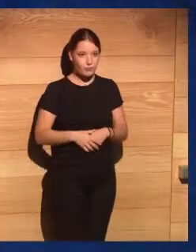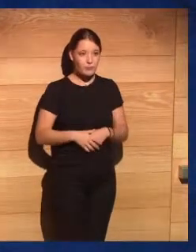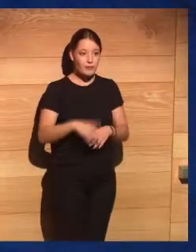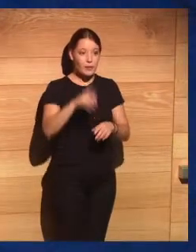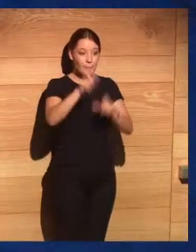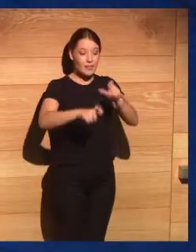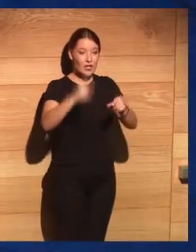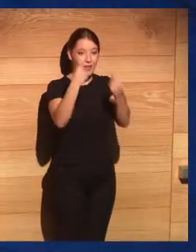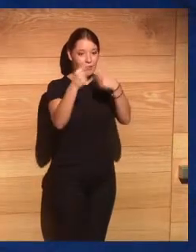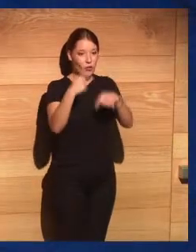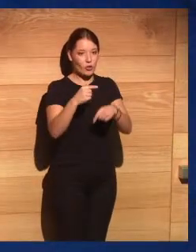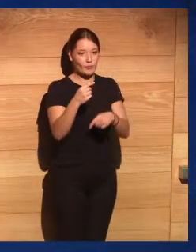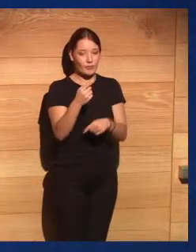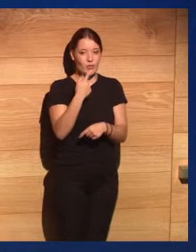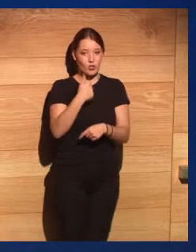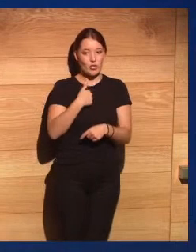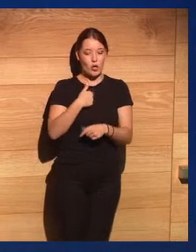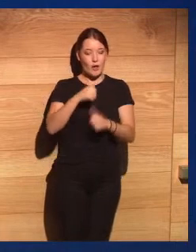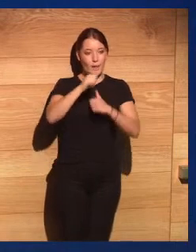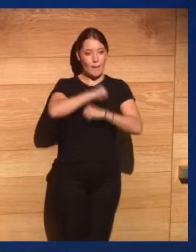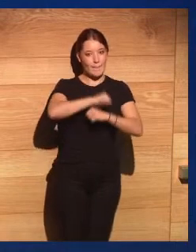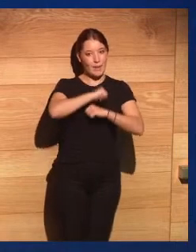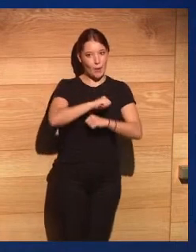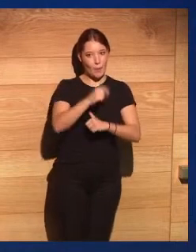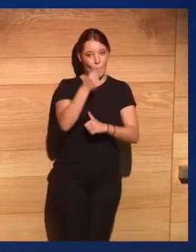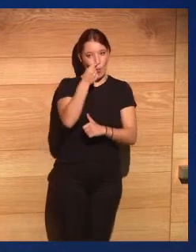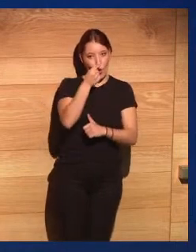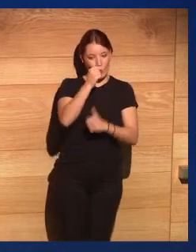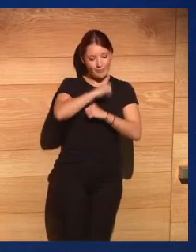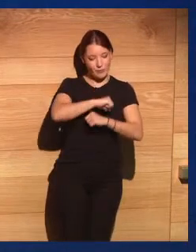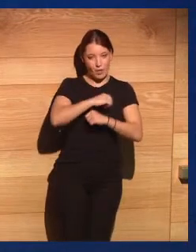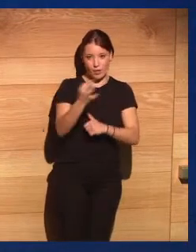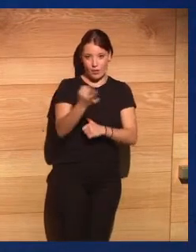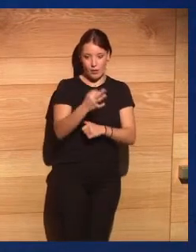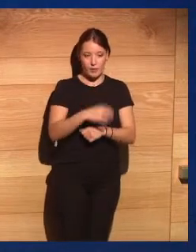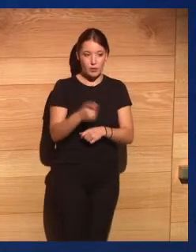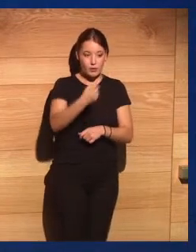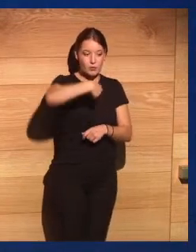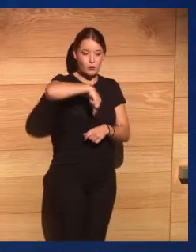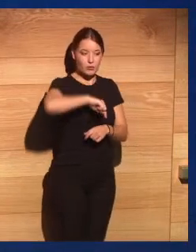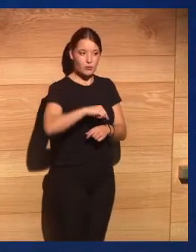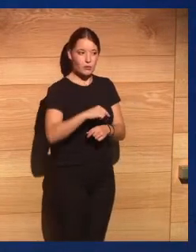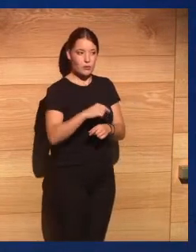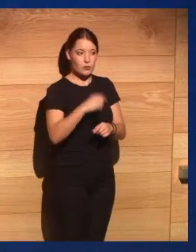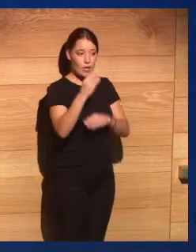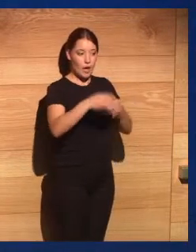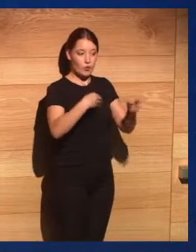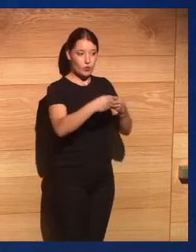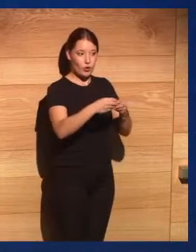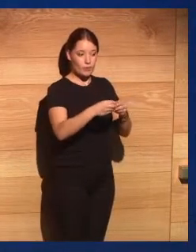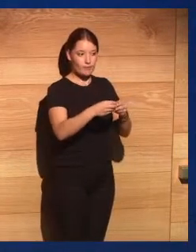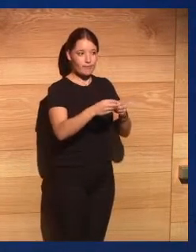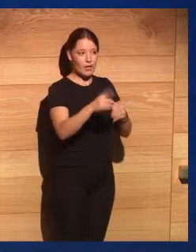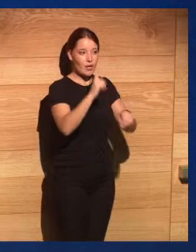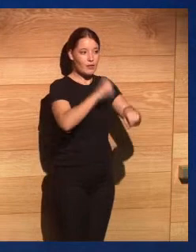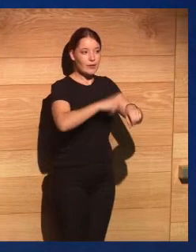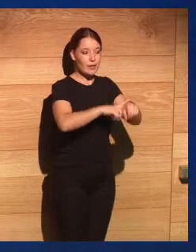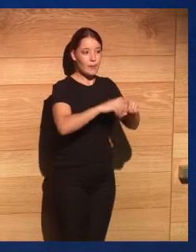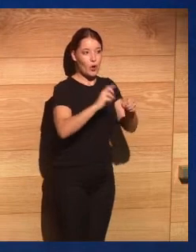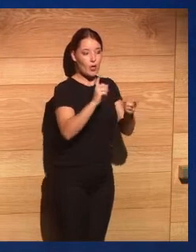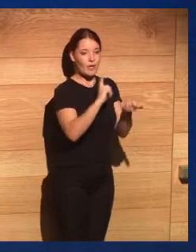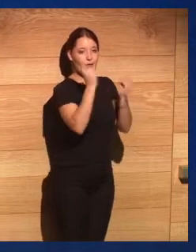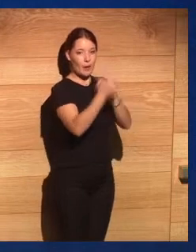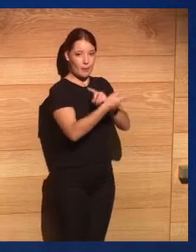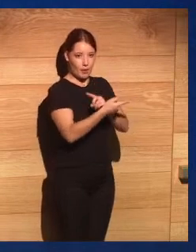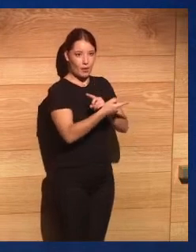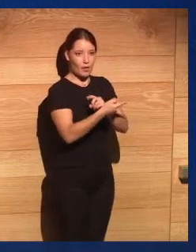poco y lo que hicimos todos los autores del libro fue readaptar los tiempos del COVID-19 dentro de